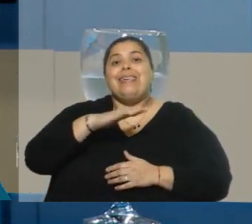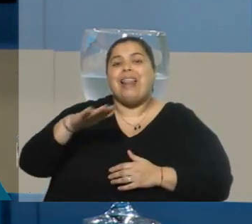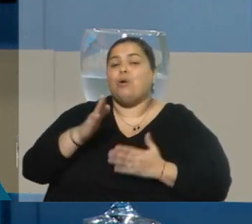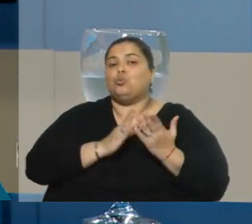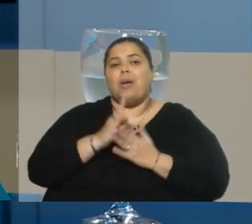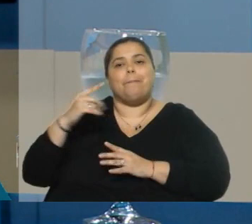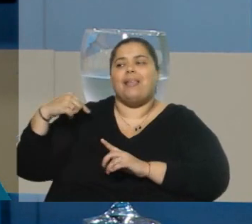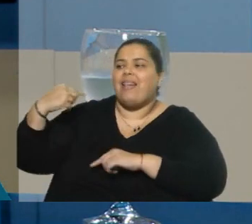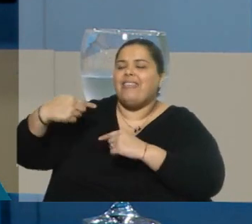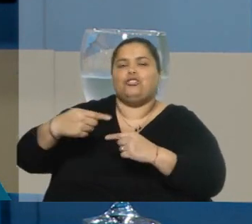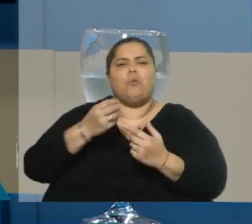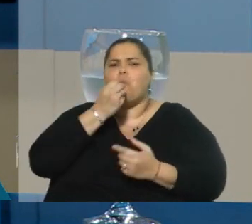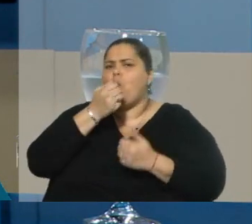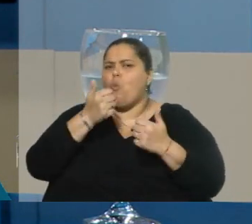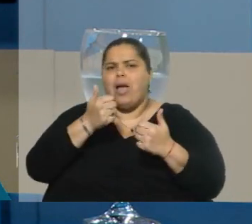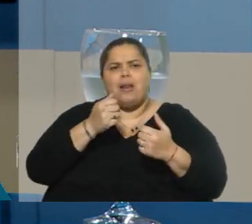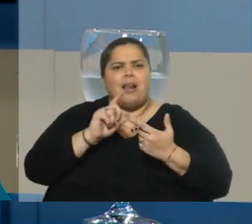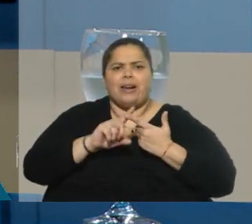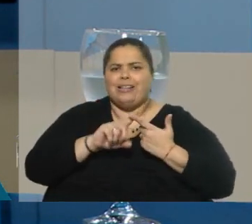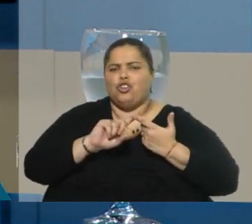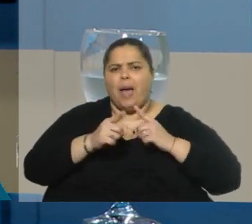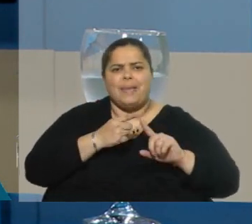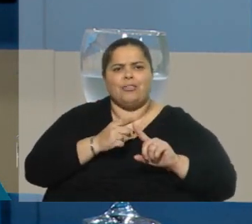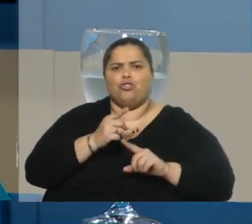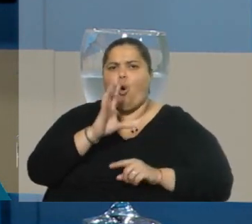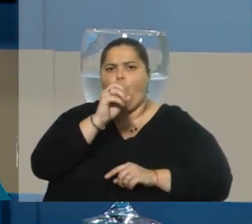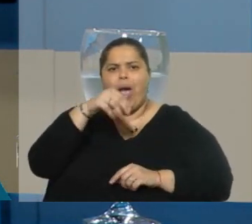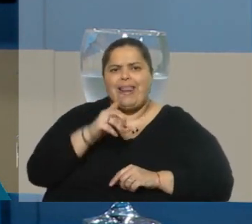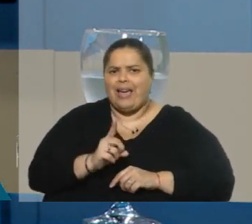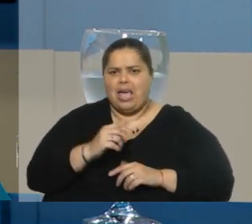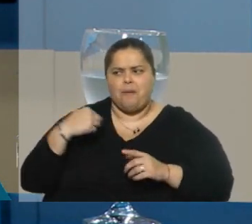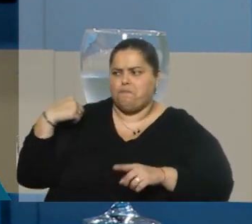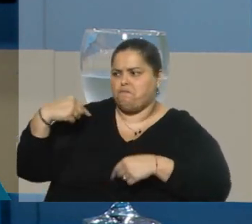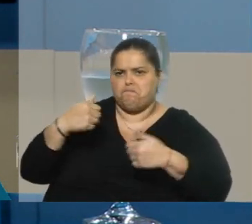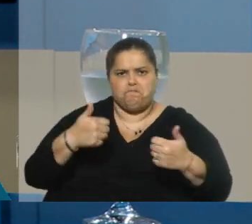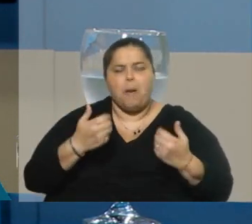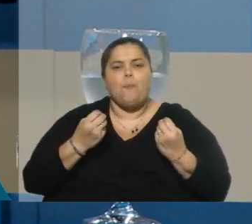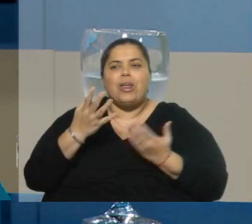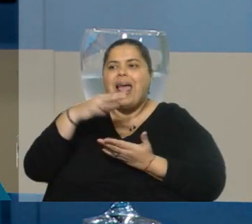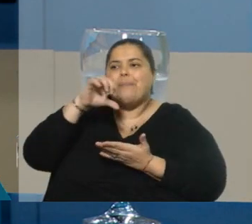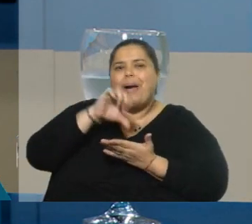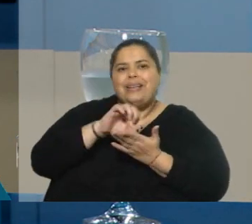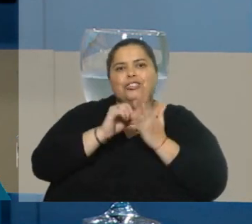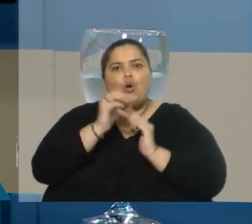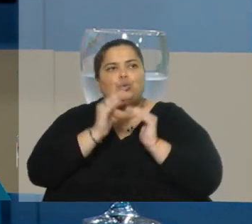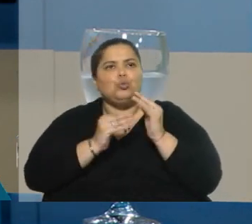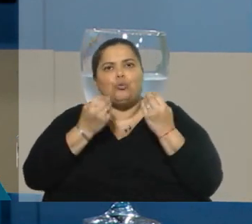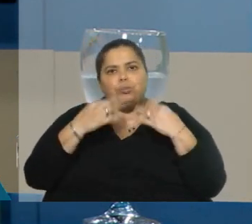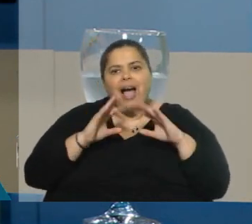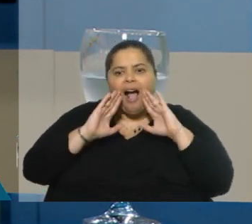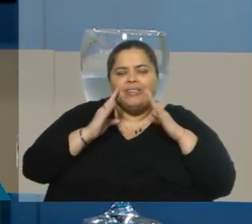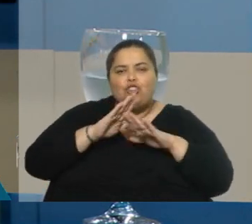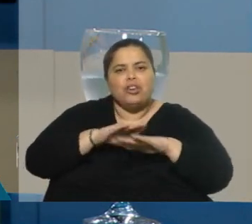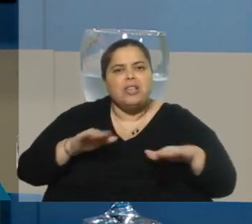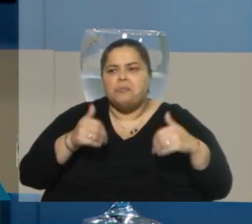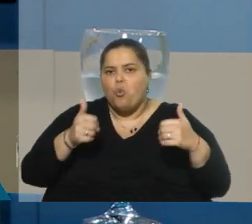organizaciones sociales vinculadas a la niñez. Entre otras cosas porque el país ha construido una tradición muy sana de atención a la niñez, desde el Estado y desde